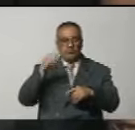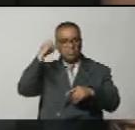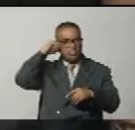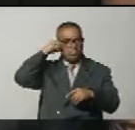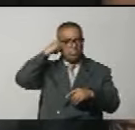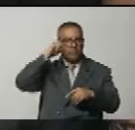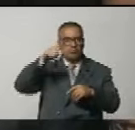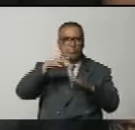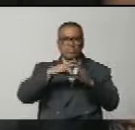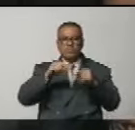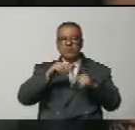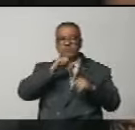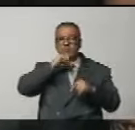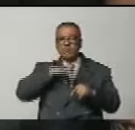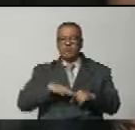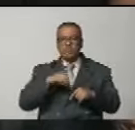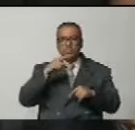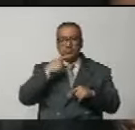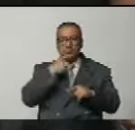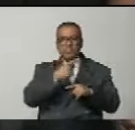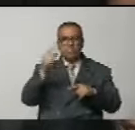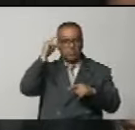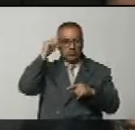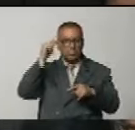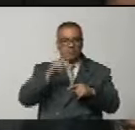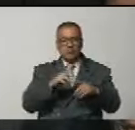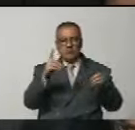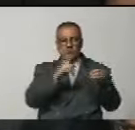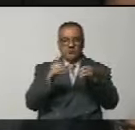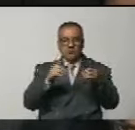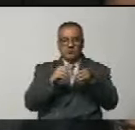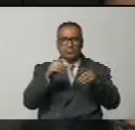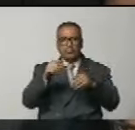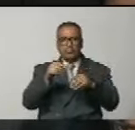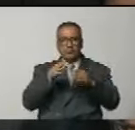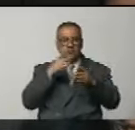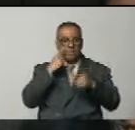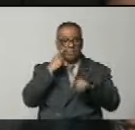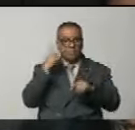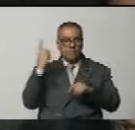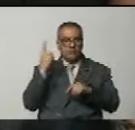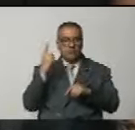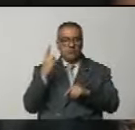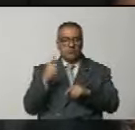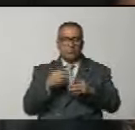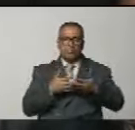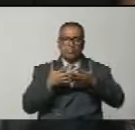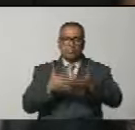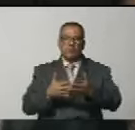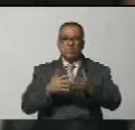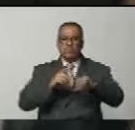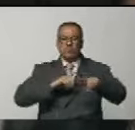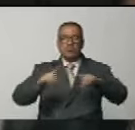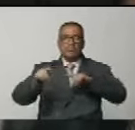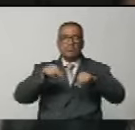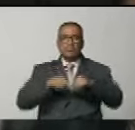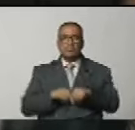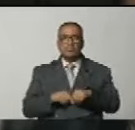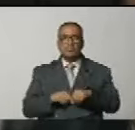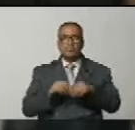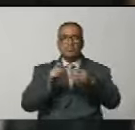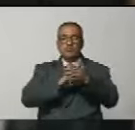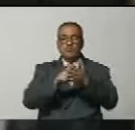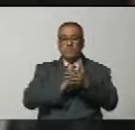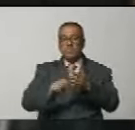recordando historia para que quede para el diario de debate y para que cuando los alumnos vean el espíritu del legislador la